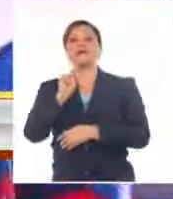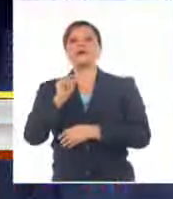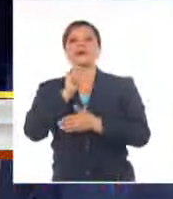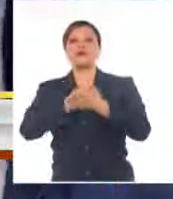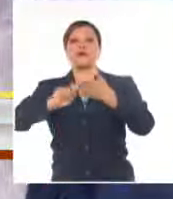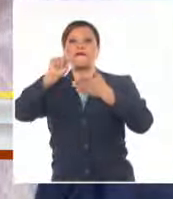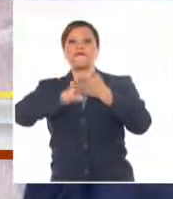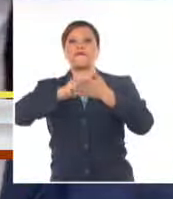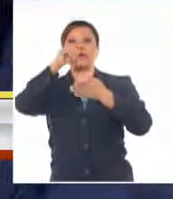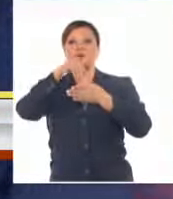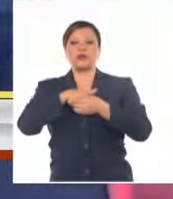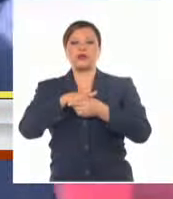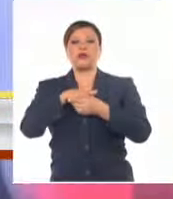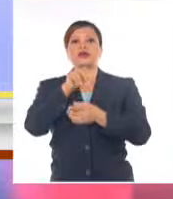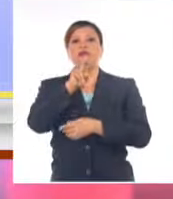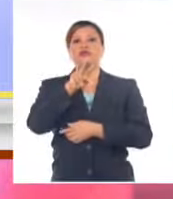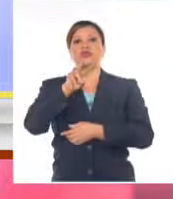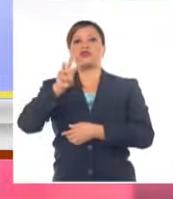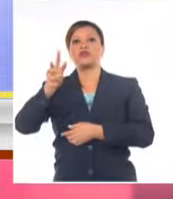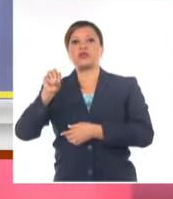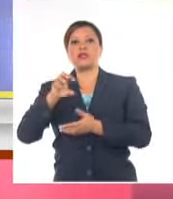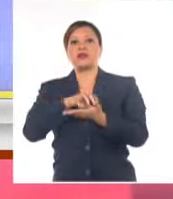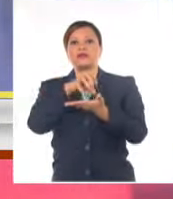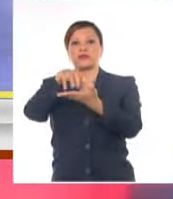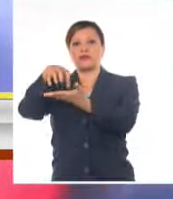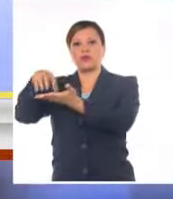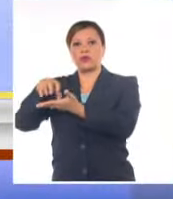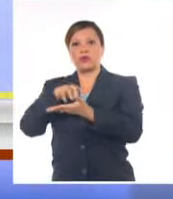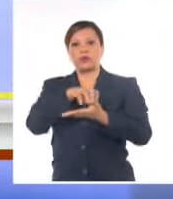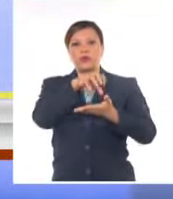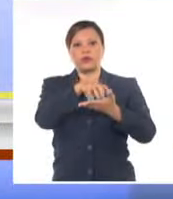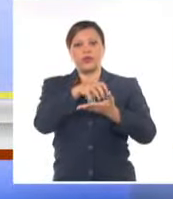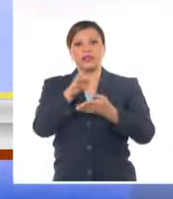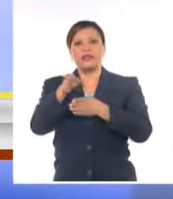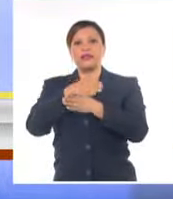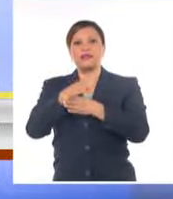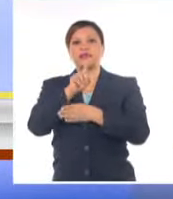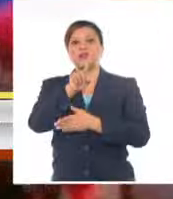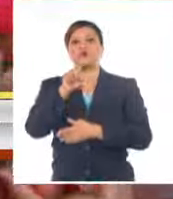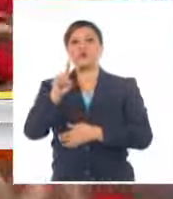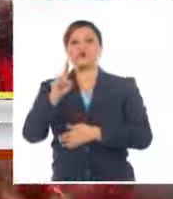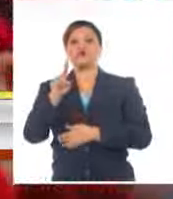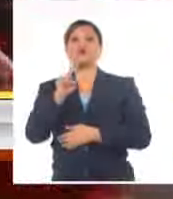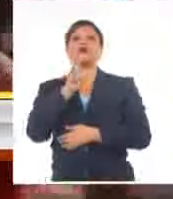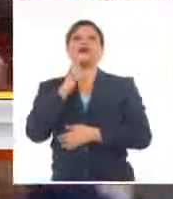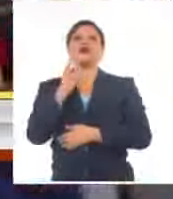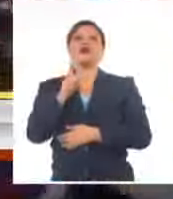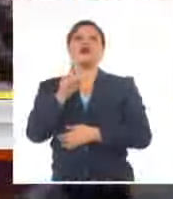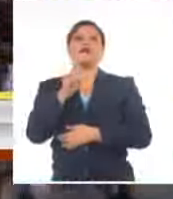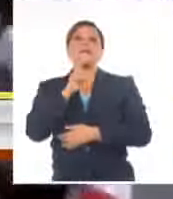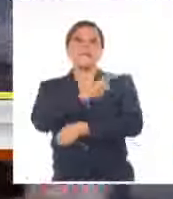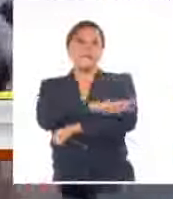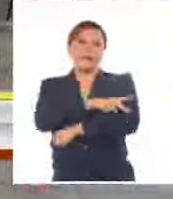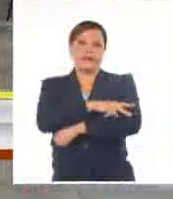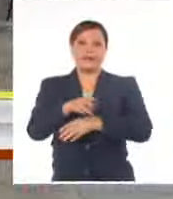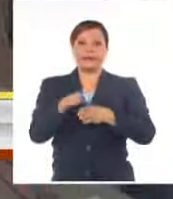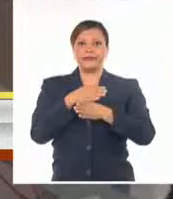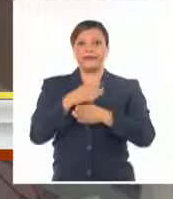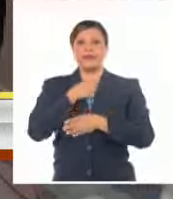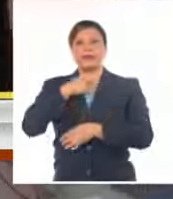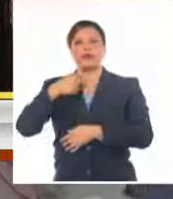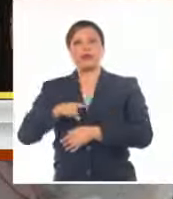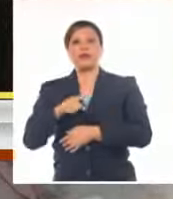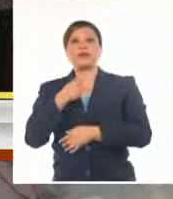en unos doscientos treinta colegios electorales ubicados en 111 países algunas regiones como la república